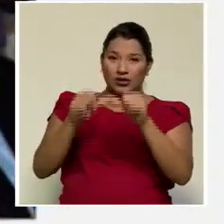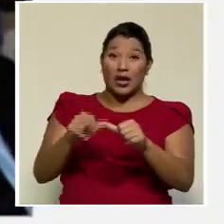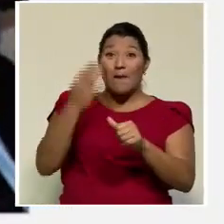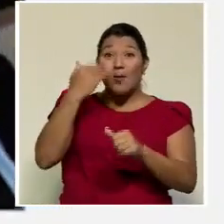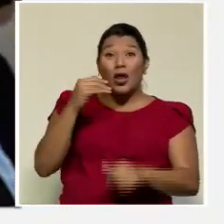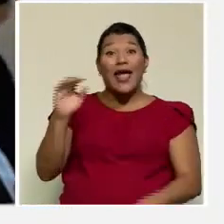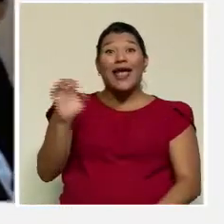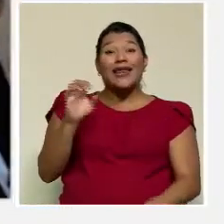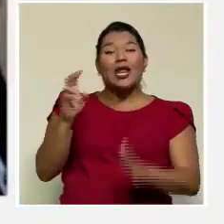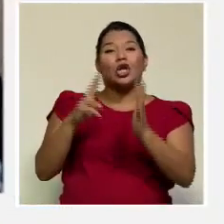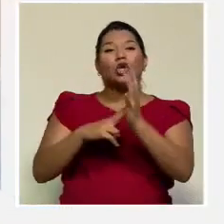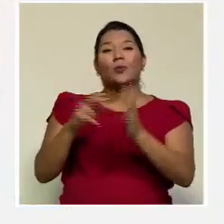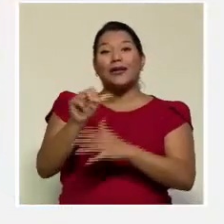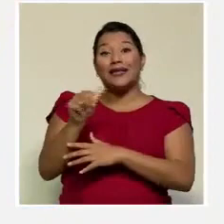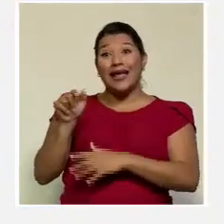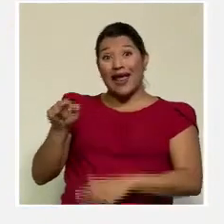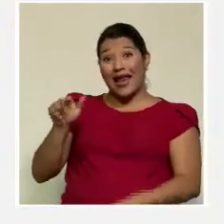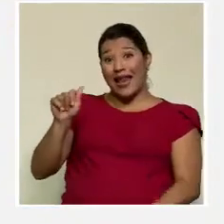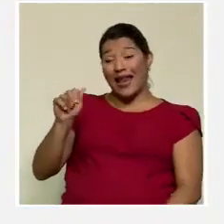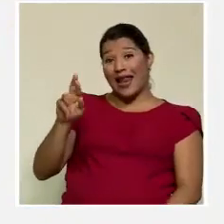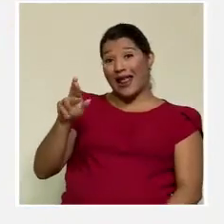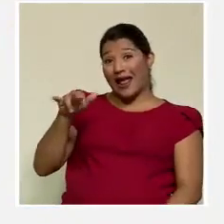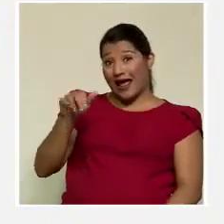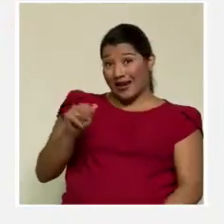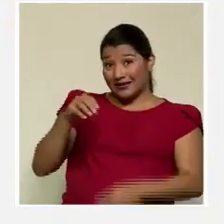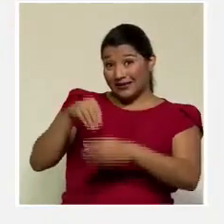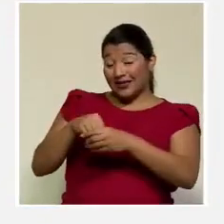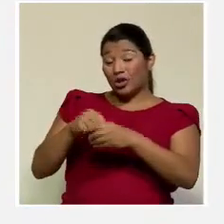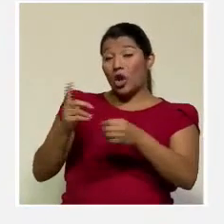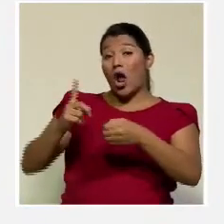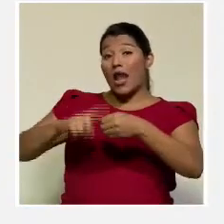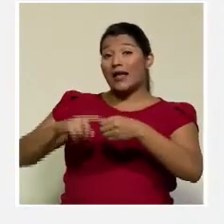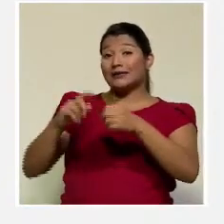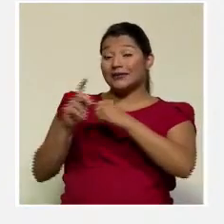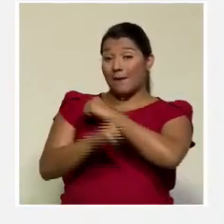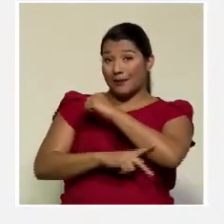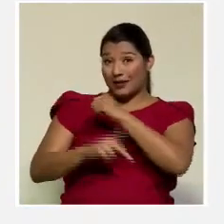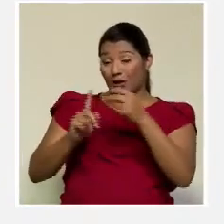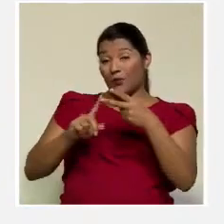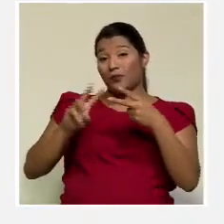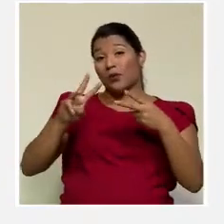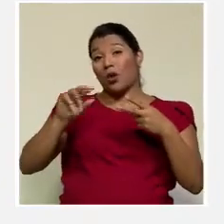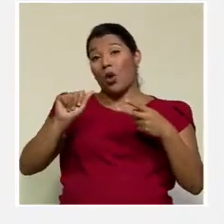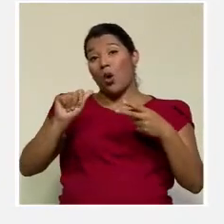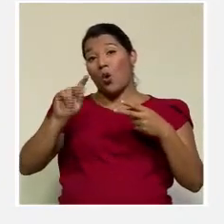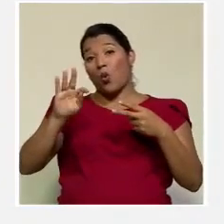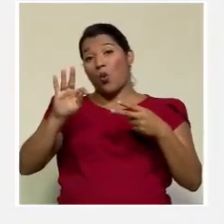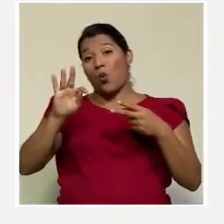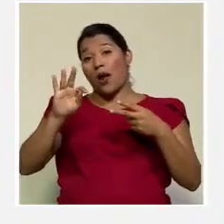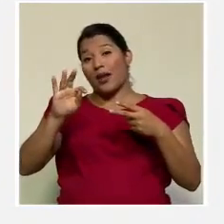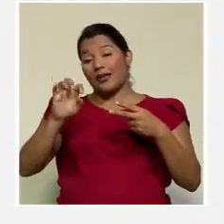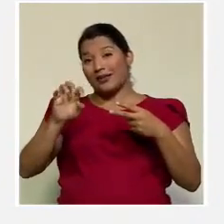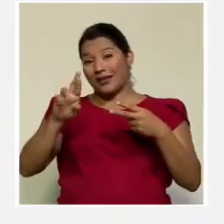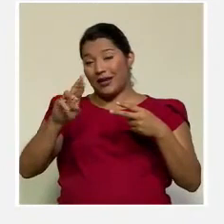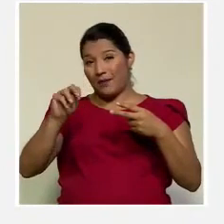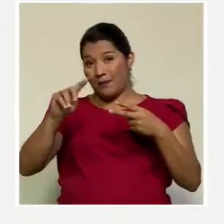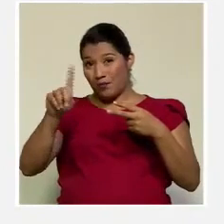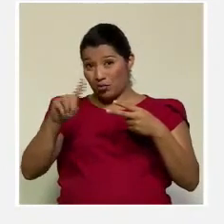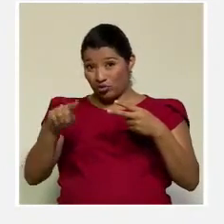enero del 2010, Araya, de Alianza Patriótica, y Walter Muñoz, del Partido Integración Nacional,